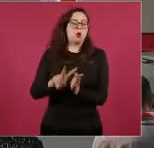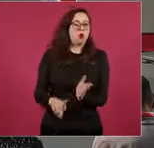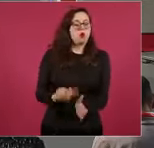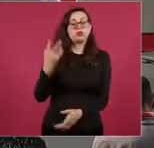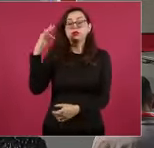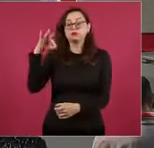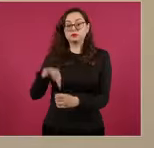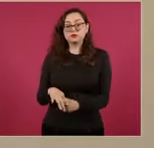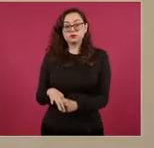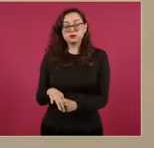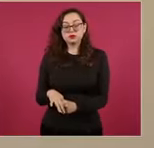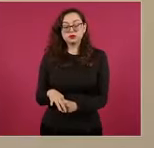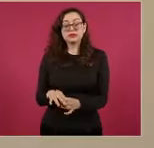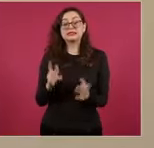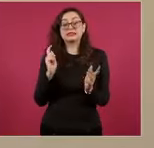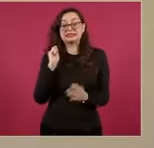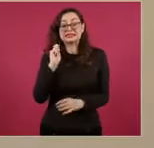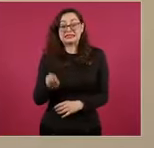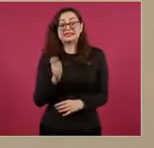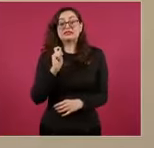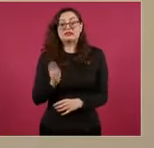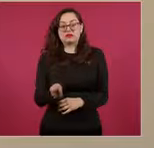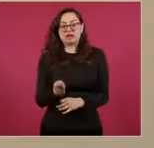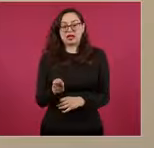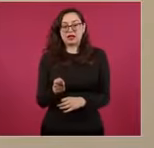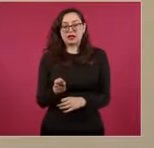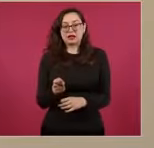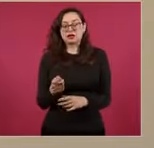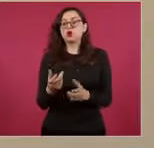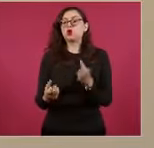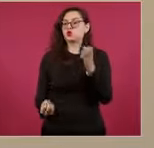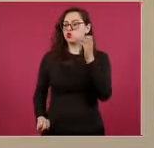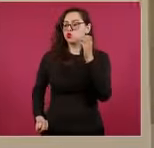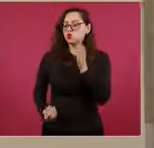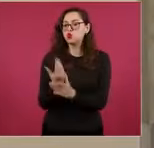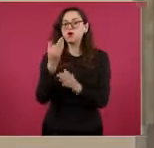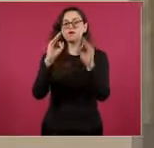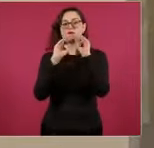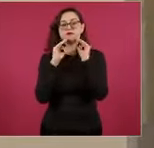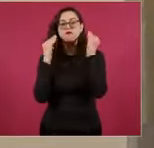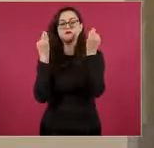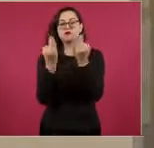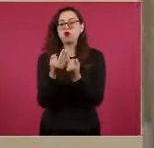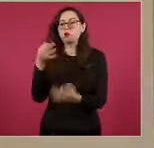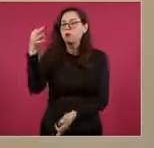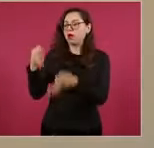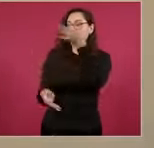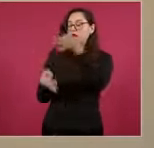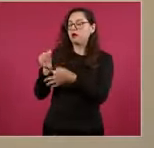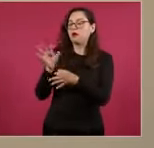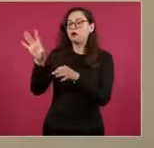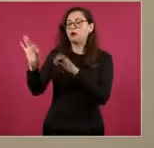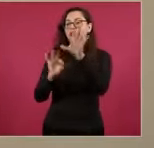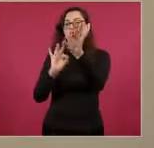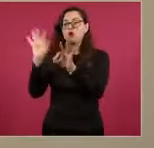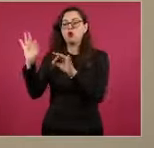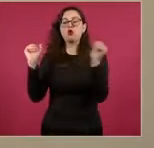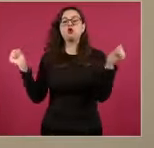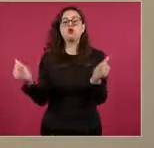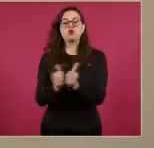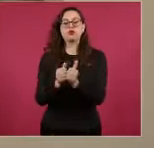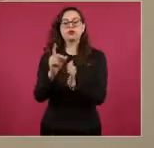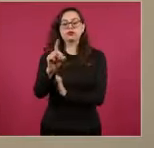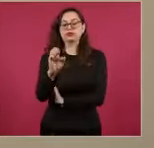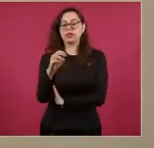que es poner el elemento fundamental de un proceso democrático de elección de la ciudadanía para elegir